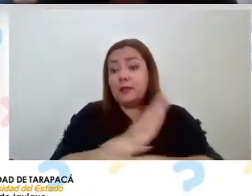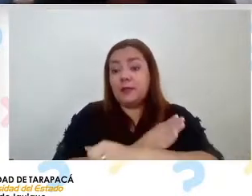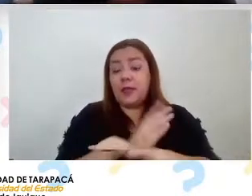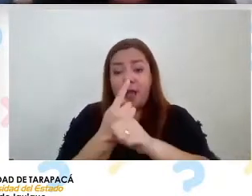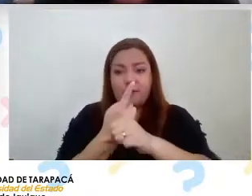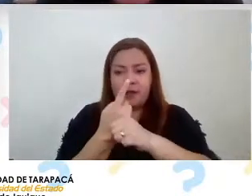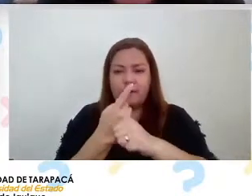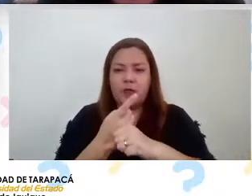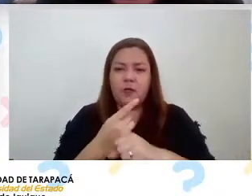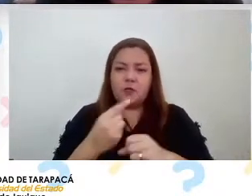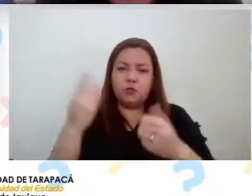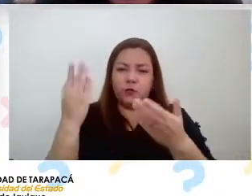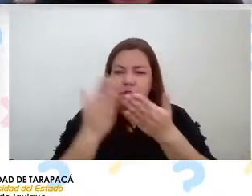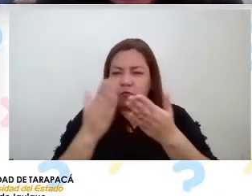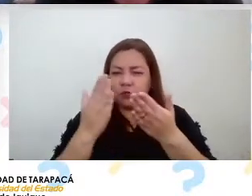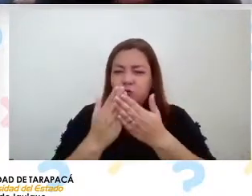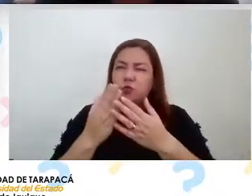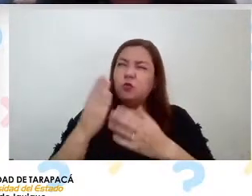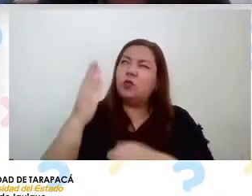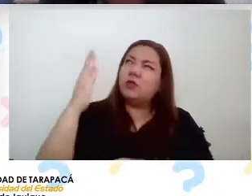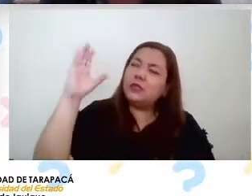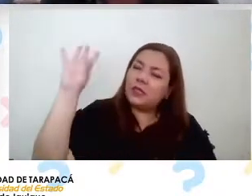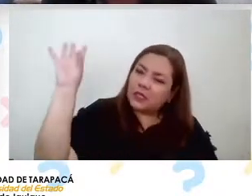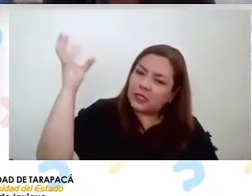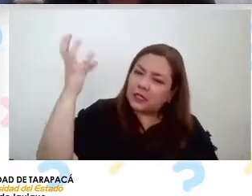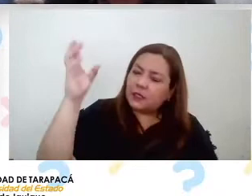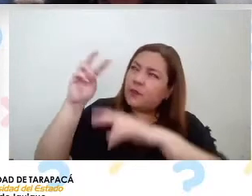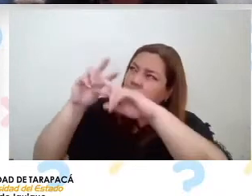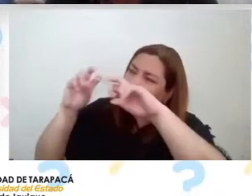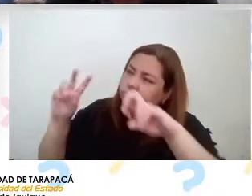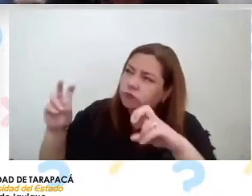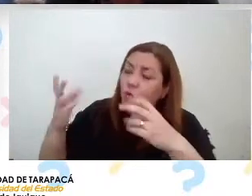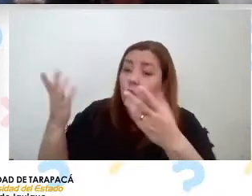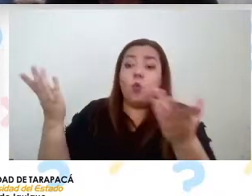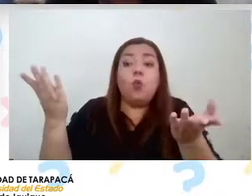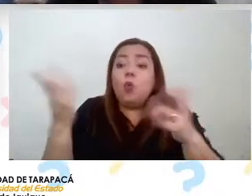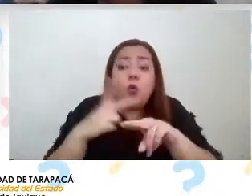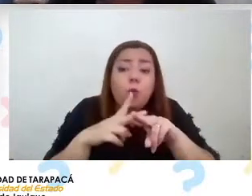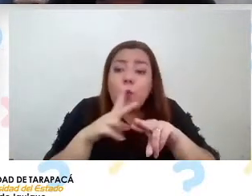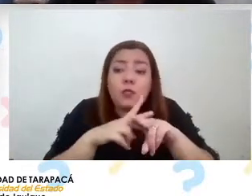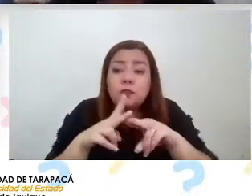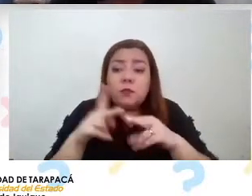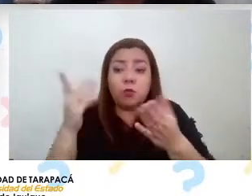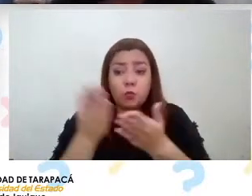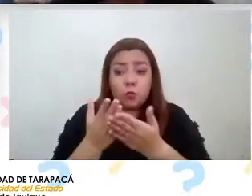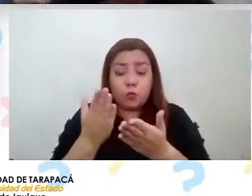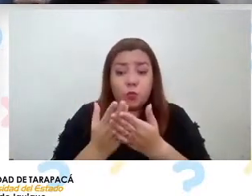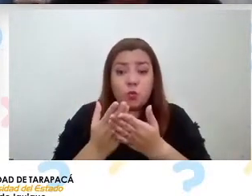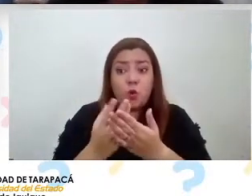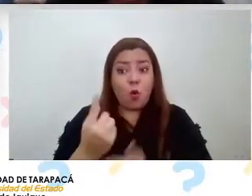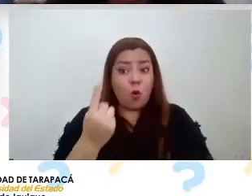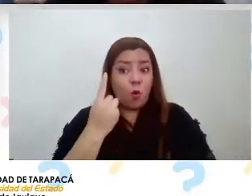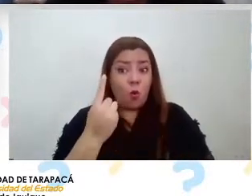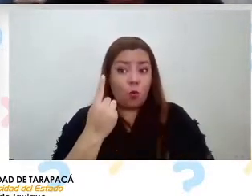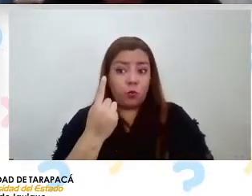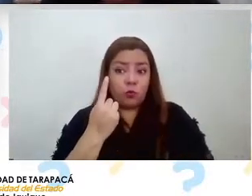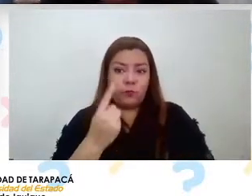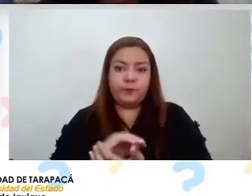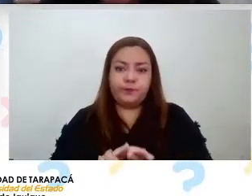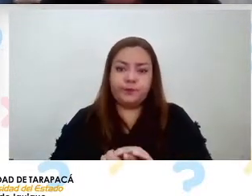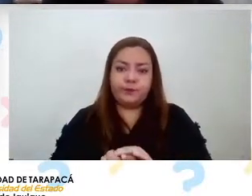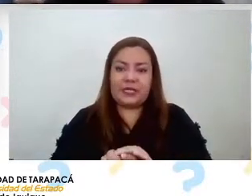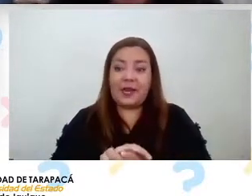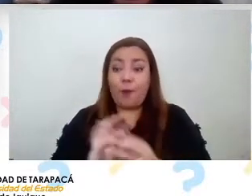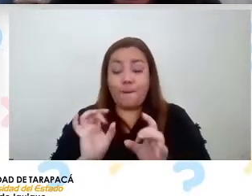estudios de clima ¿cómo podemos realizar estos estudios? una de las formas más